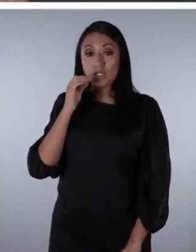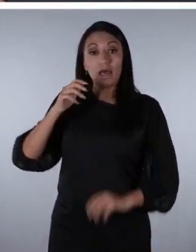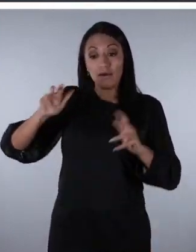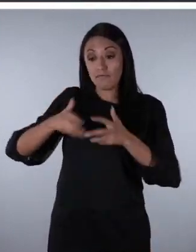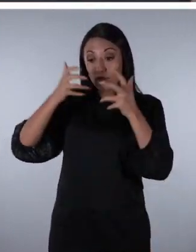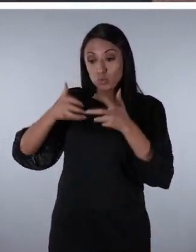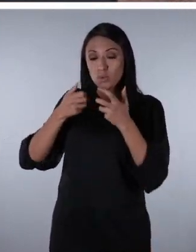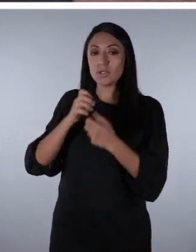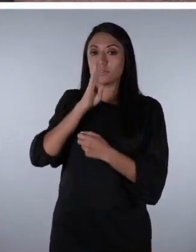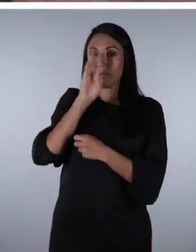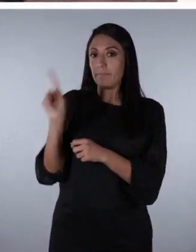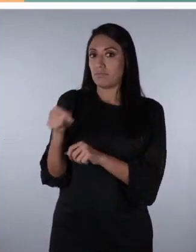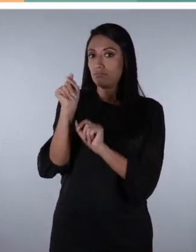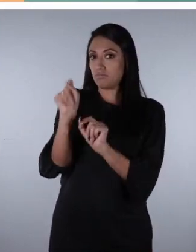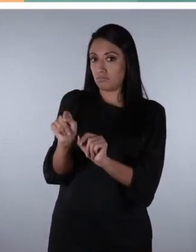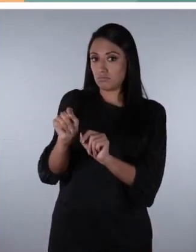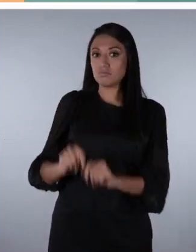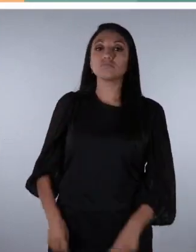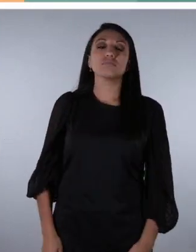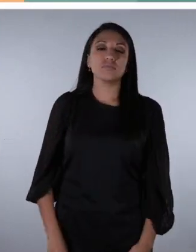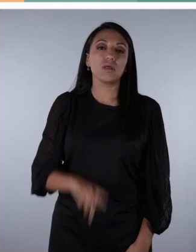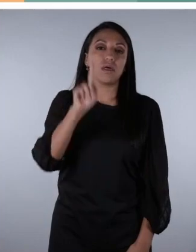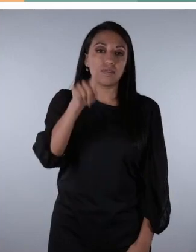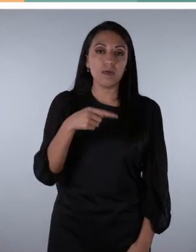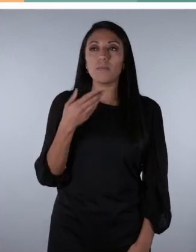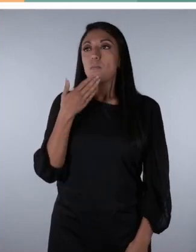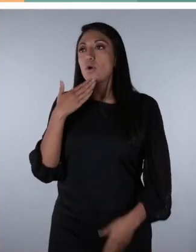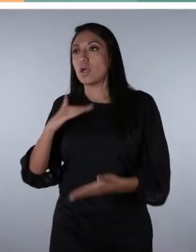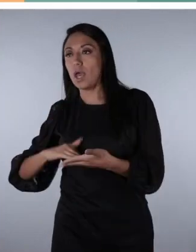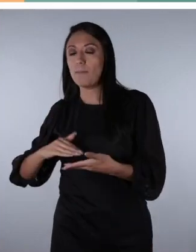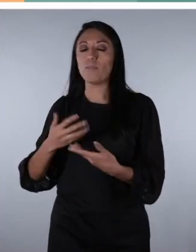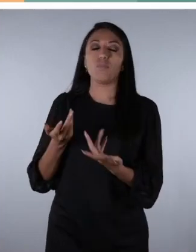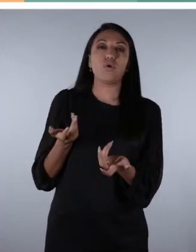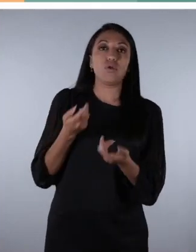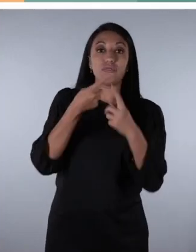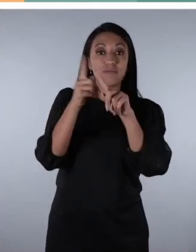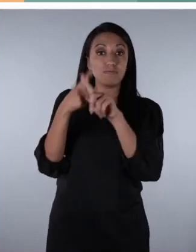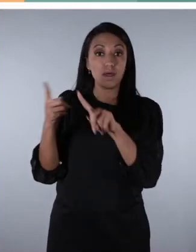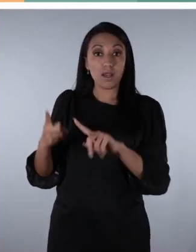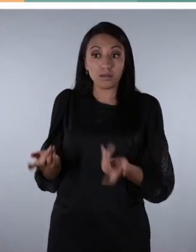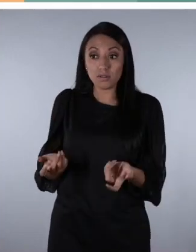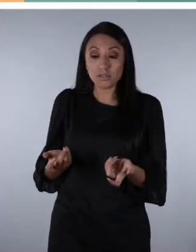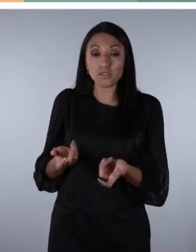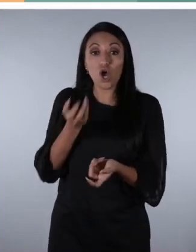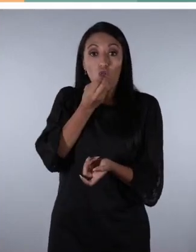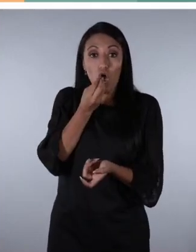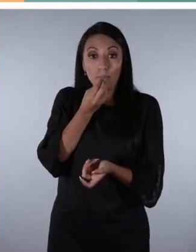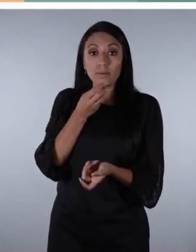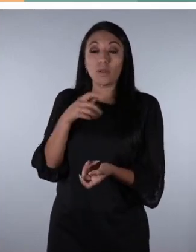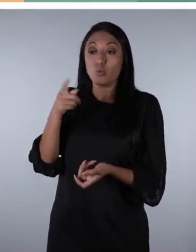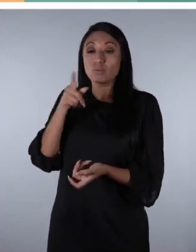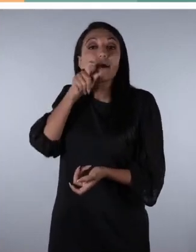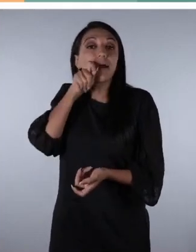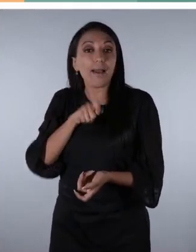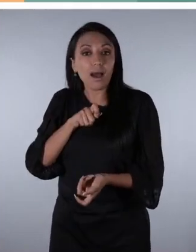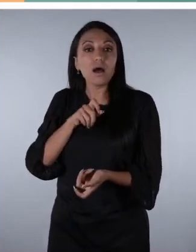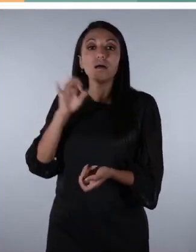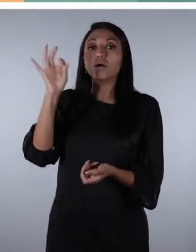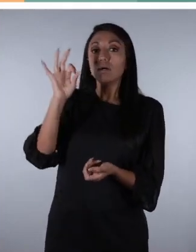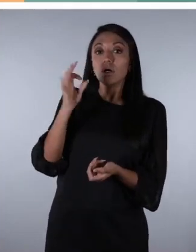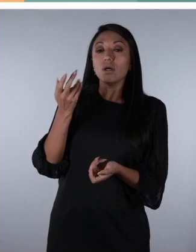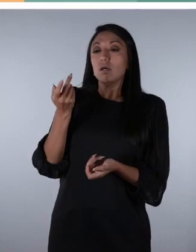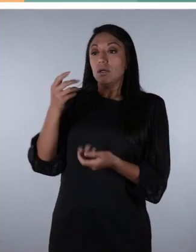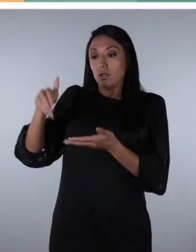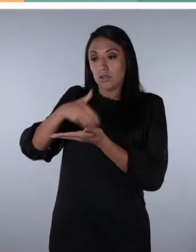verduras deben estar siempre presentes. Los cereales como la quinoa y el maíz, acompañados de una proteína que puede ser una